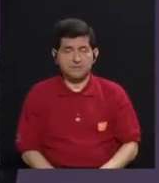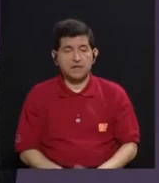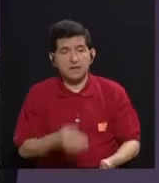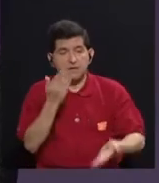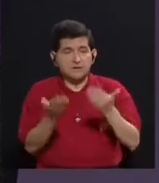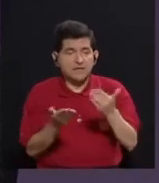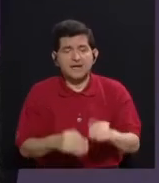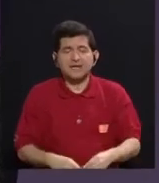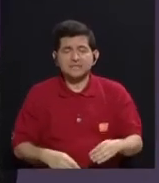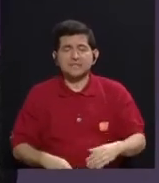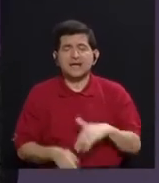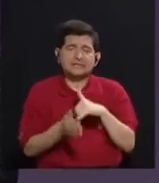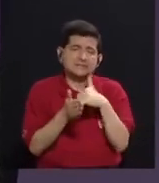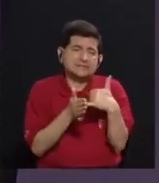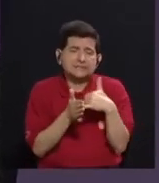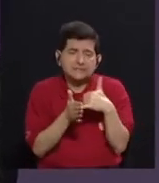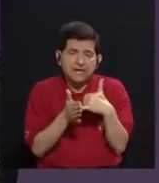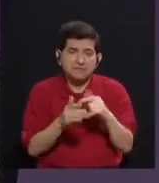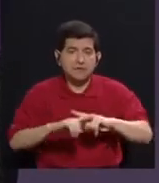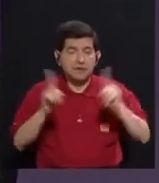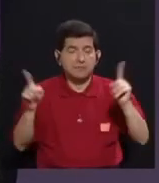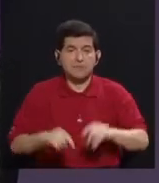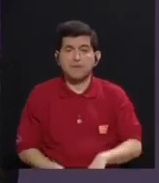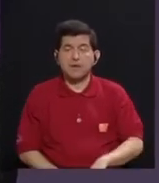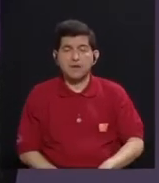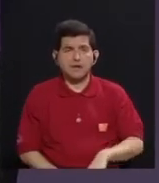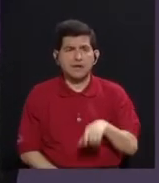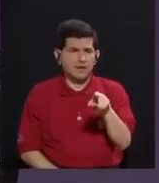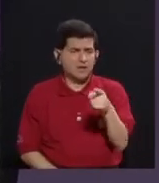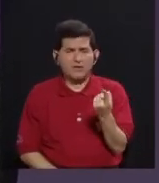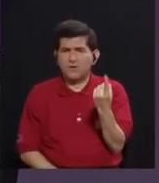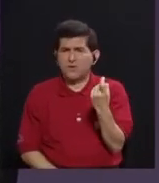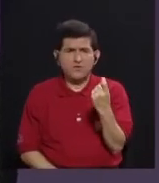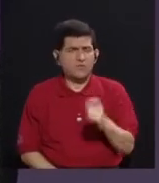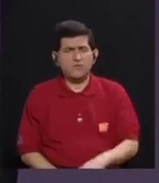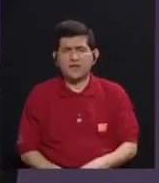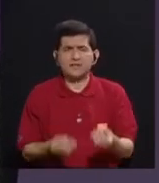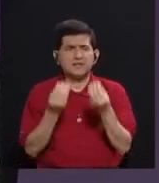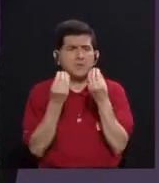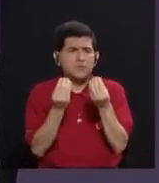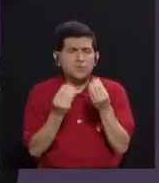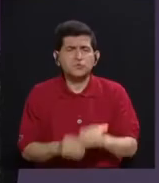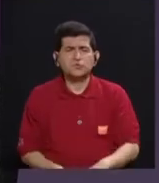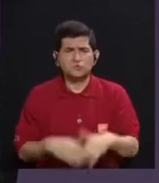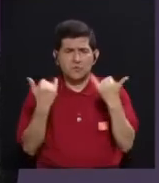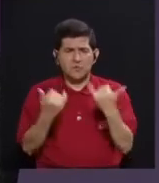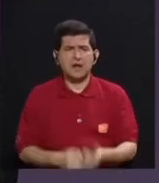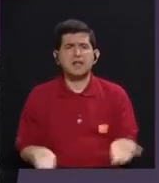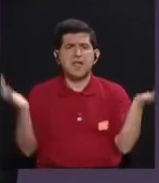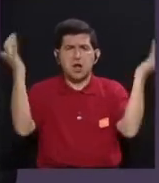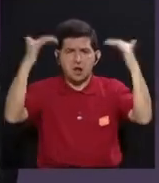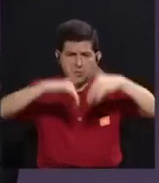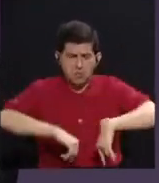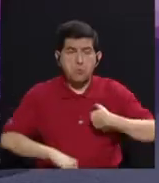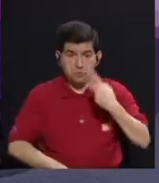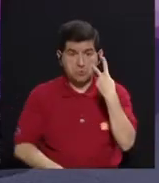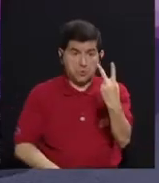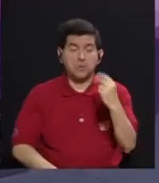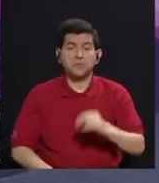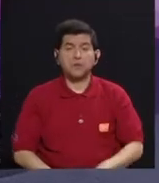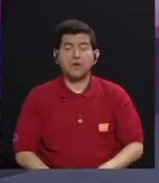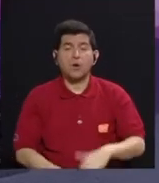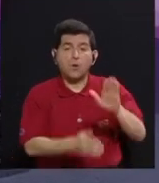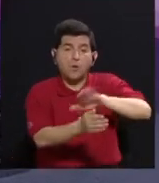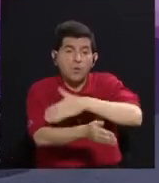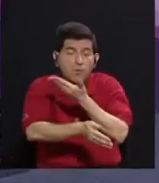endeble, es una construcción social que no hace falta demasiado para desestabilizarla, al menos así lo veo yo. La música